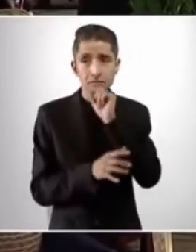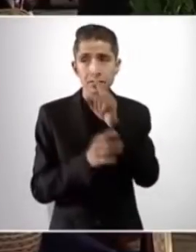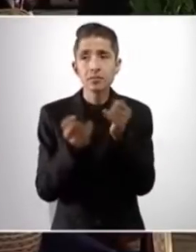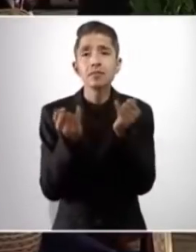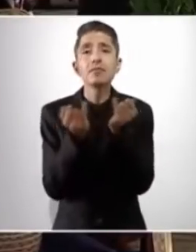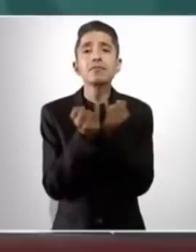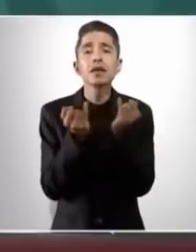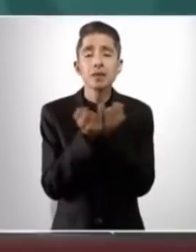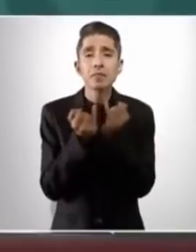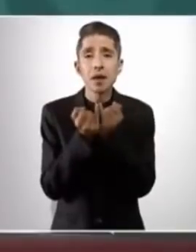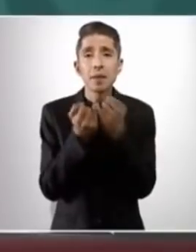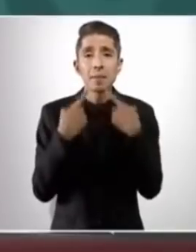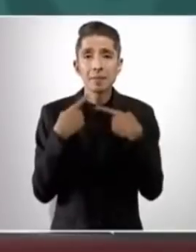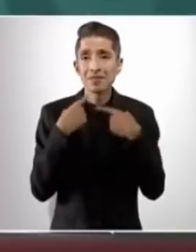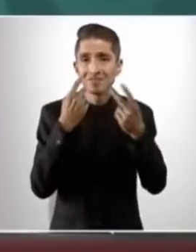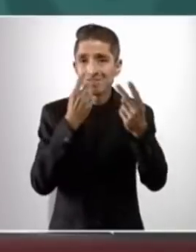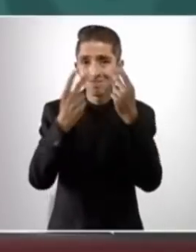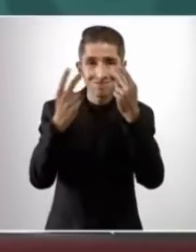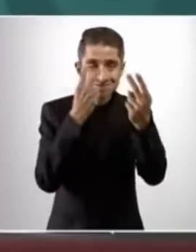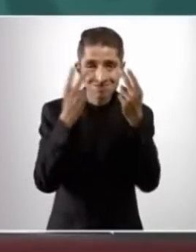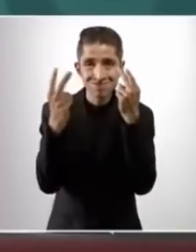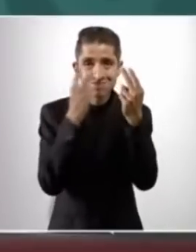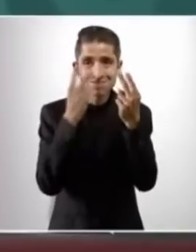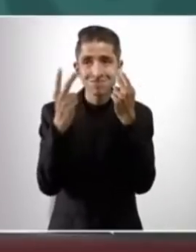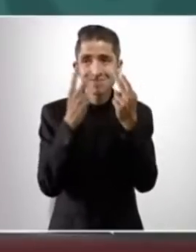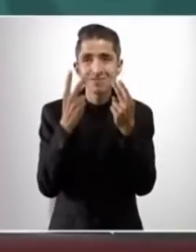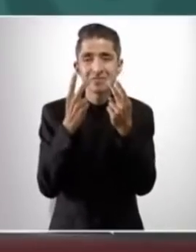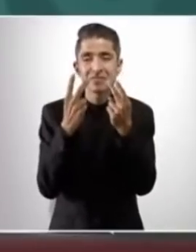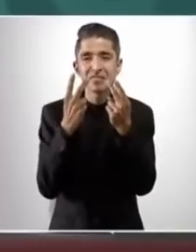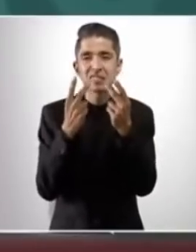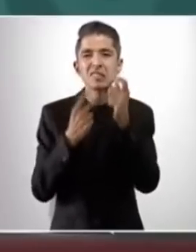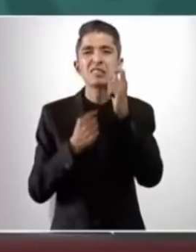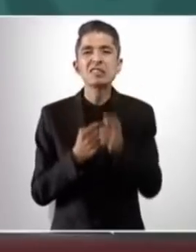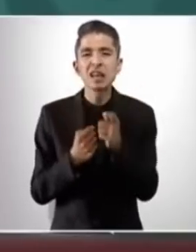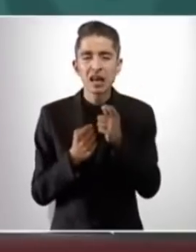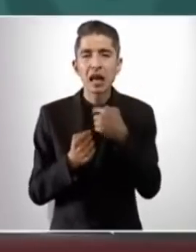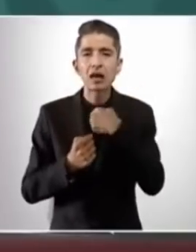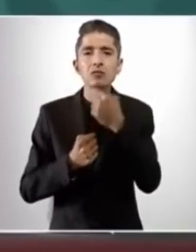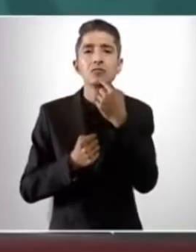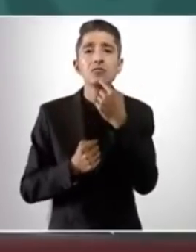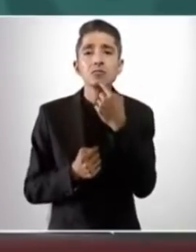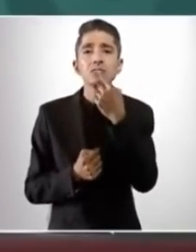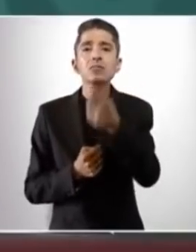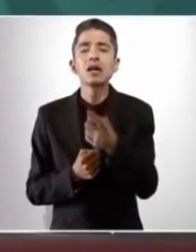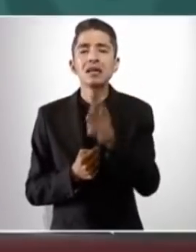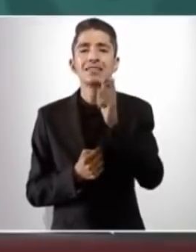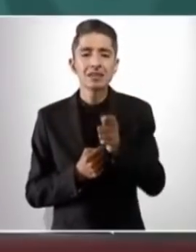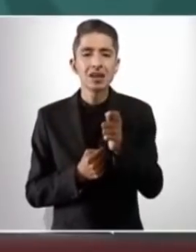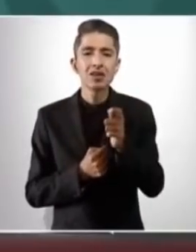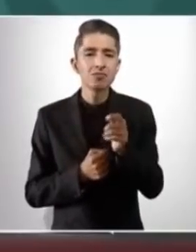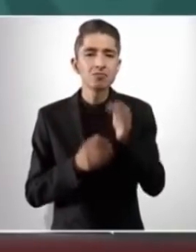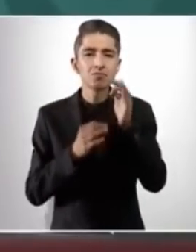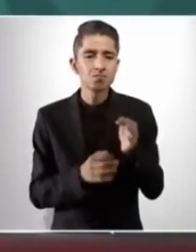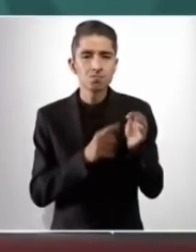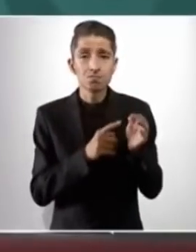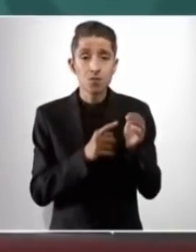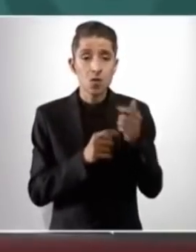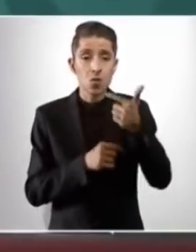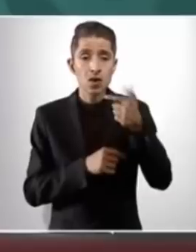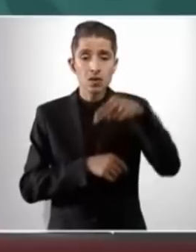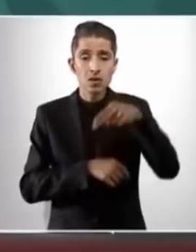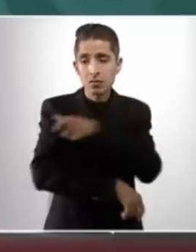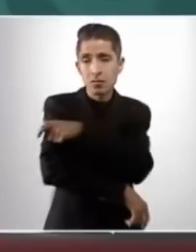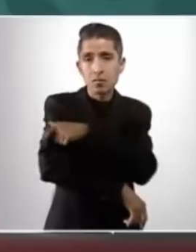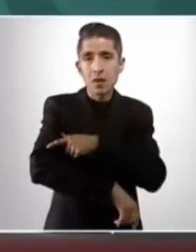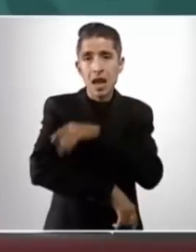nos están viendo, comentar que el comandante de la Guardia Nacional, el